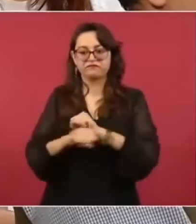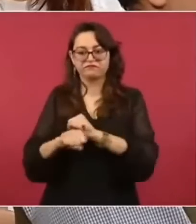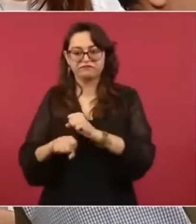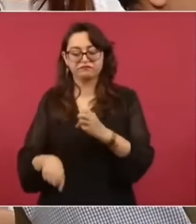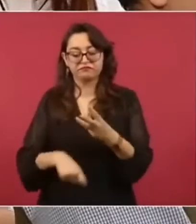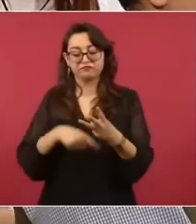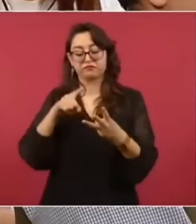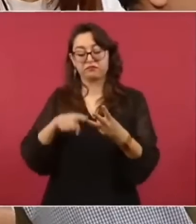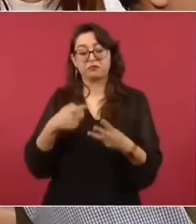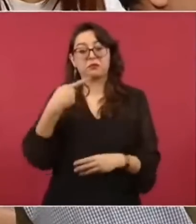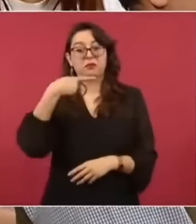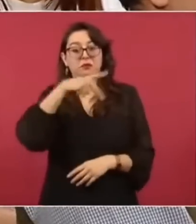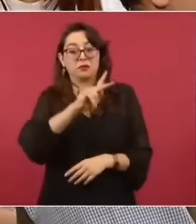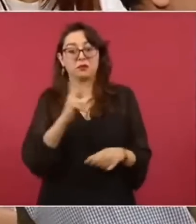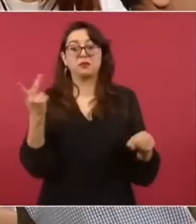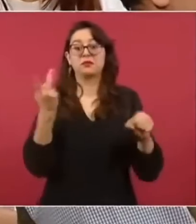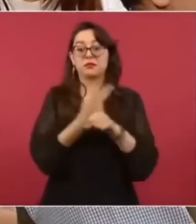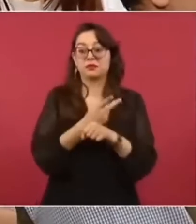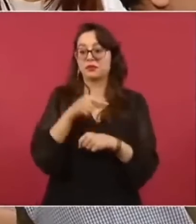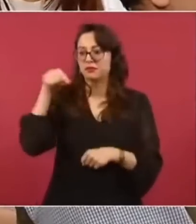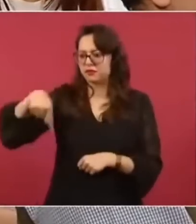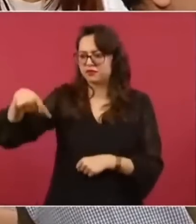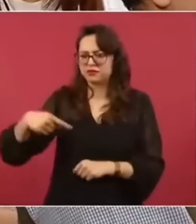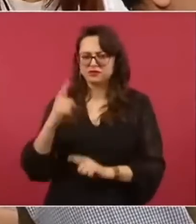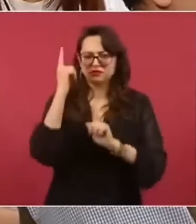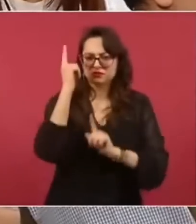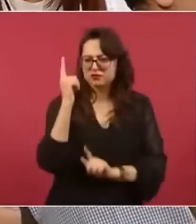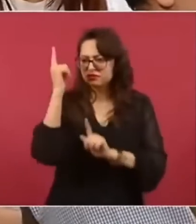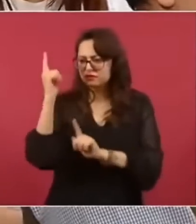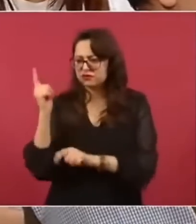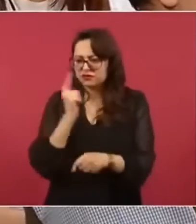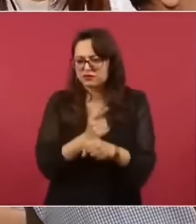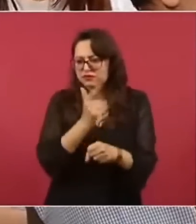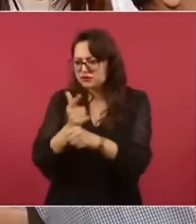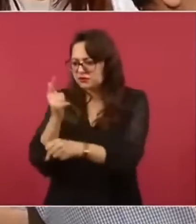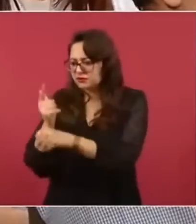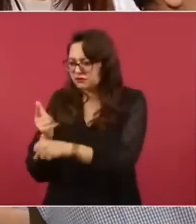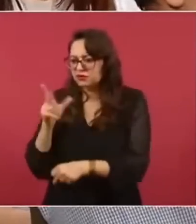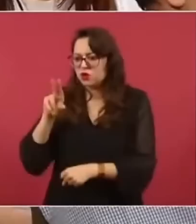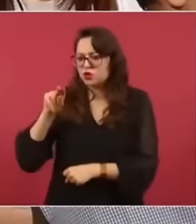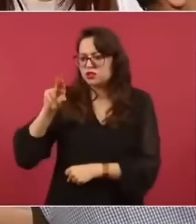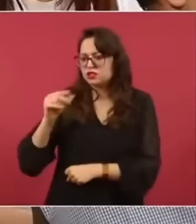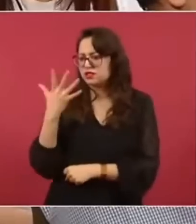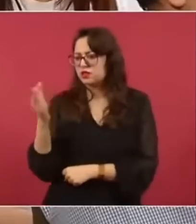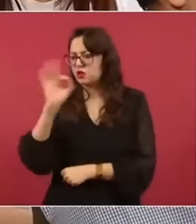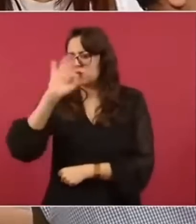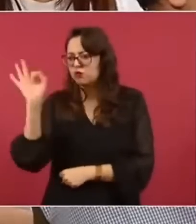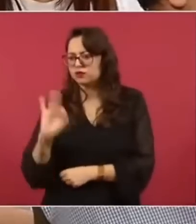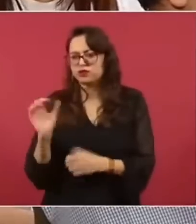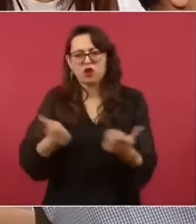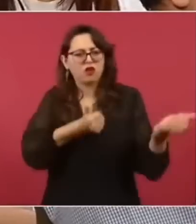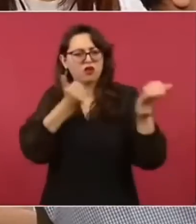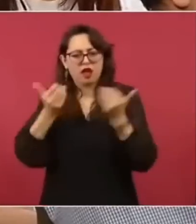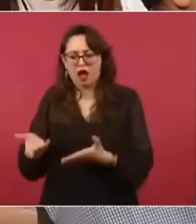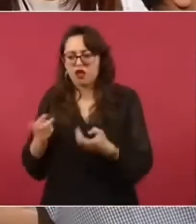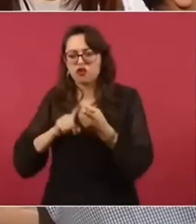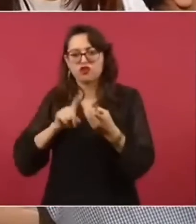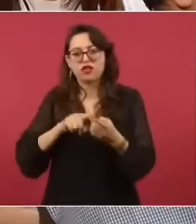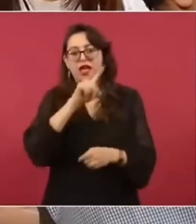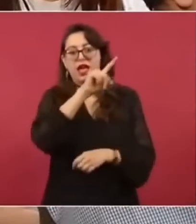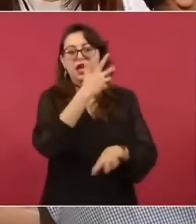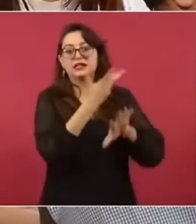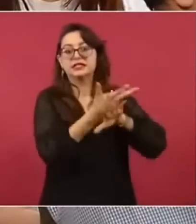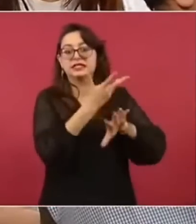Las armas recuperadas en la tierra mexicana, 85%, vienen de, provienen de Estados Unidos. ¿Puedes